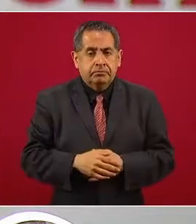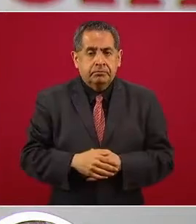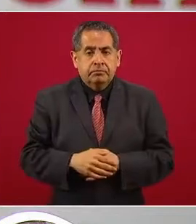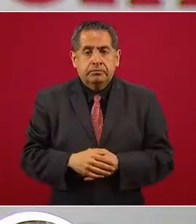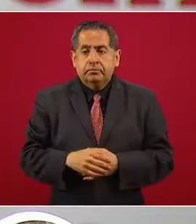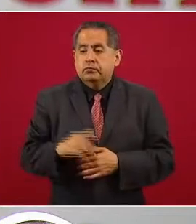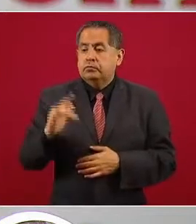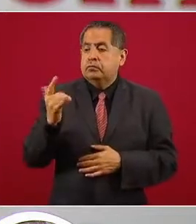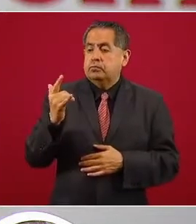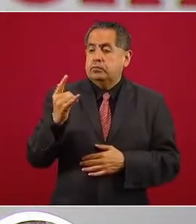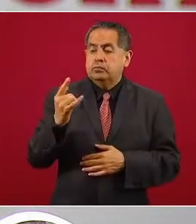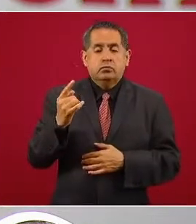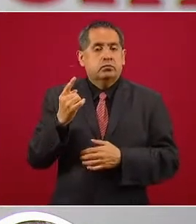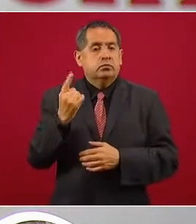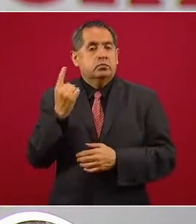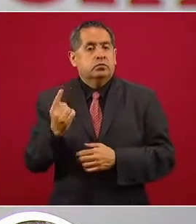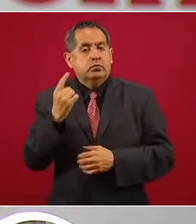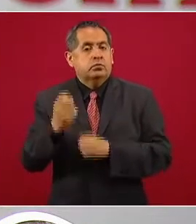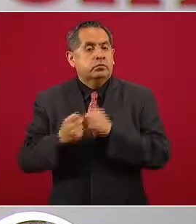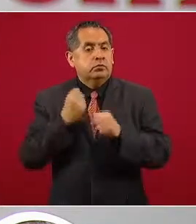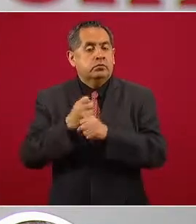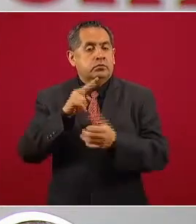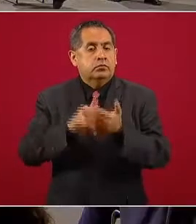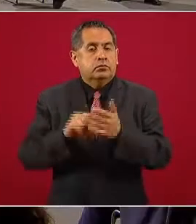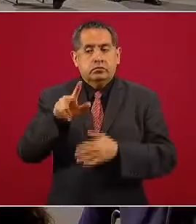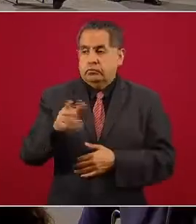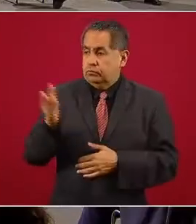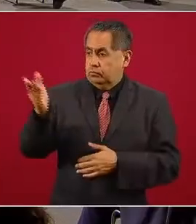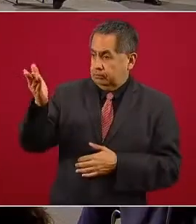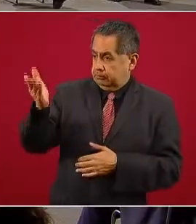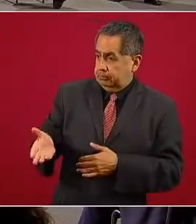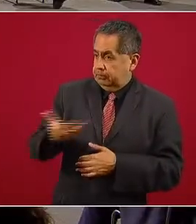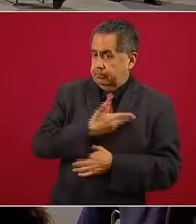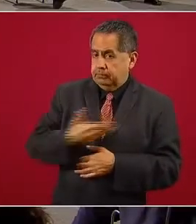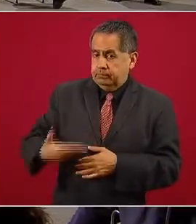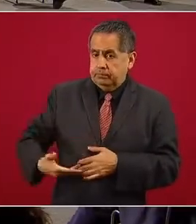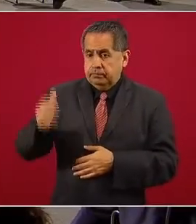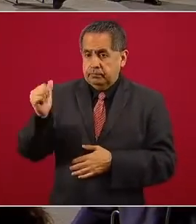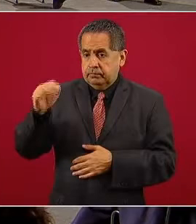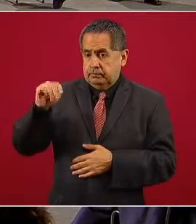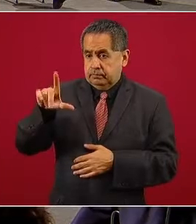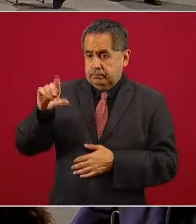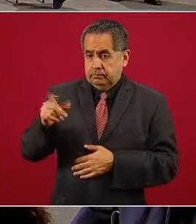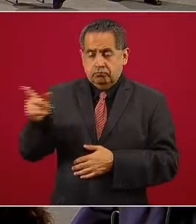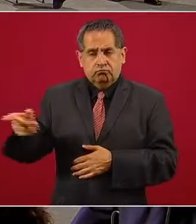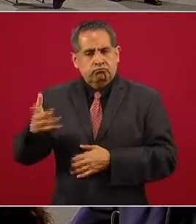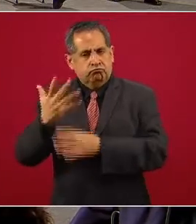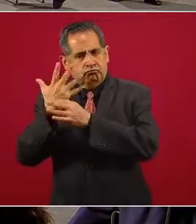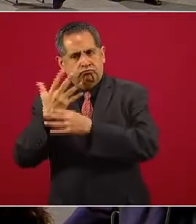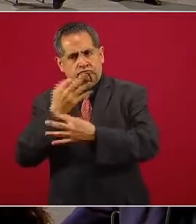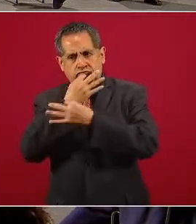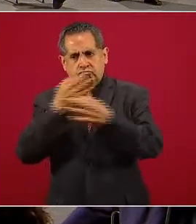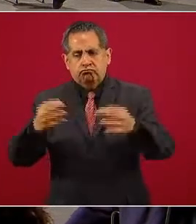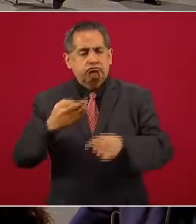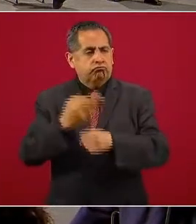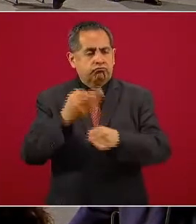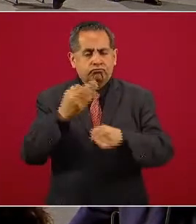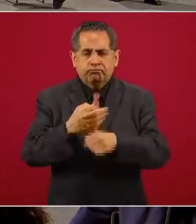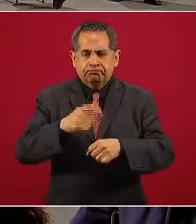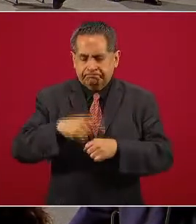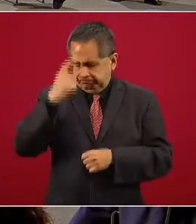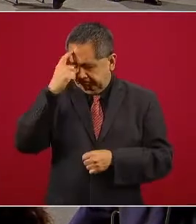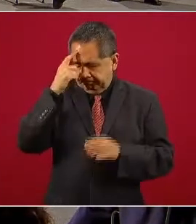julio de 2018, usted, presidente Andrés Manuel López Obrador, dijo, es tiempo de